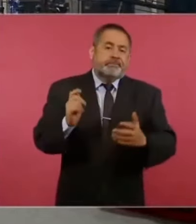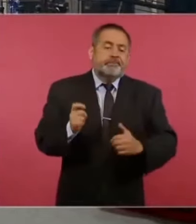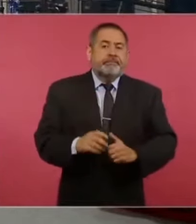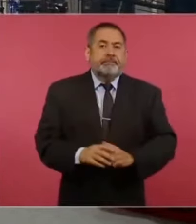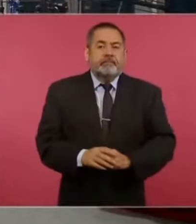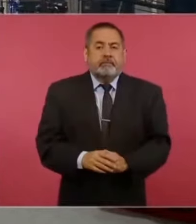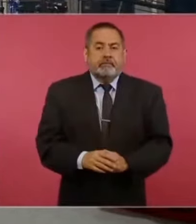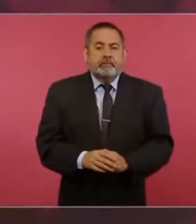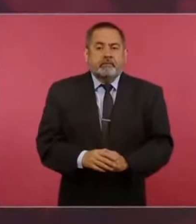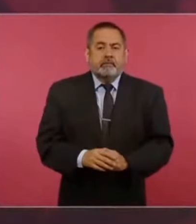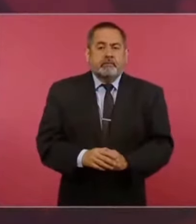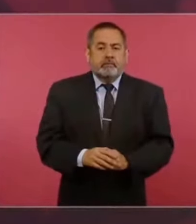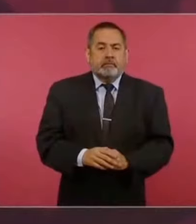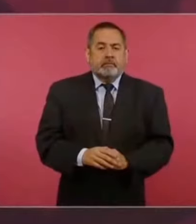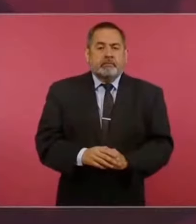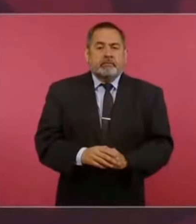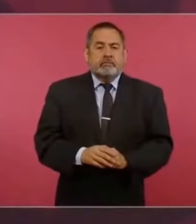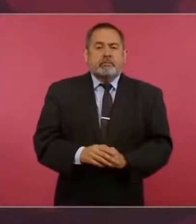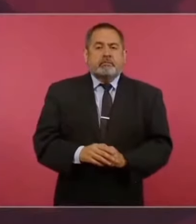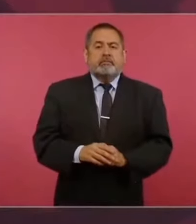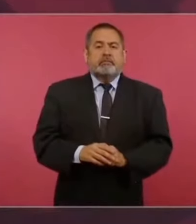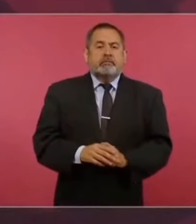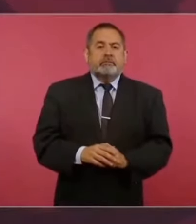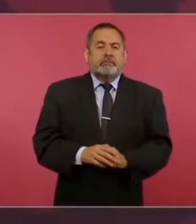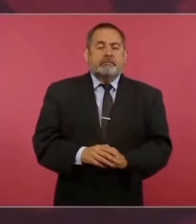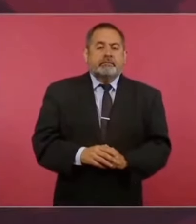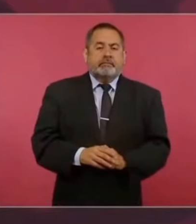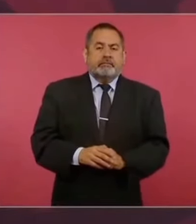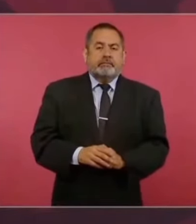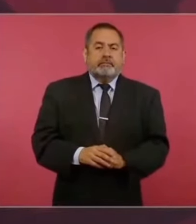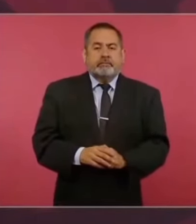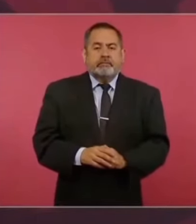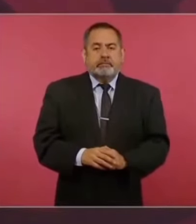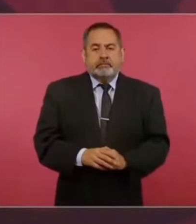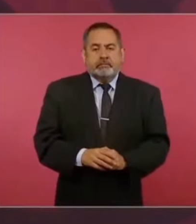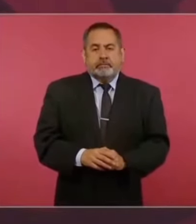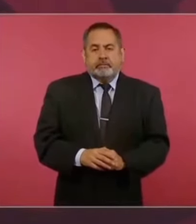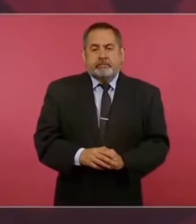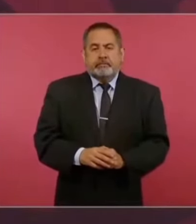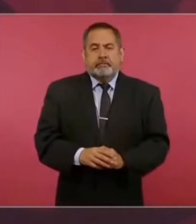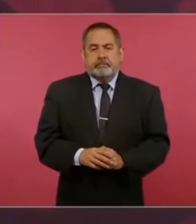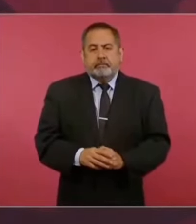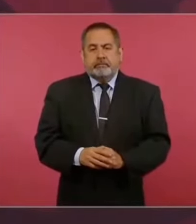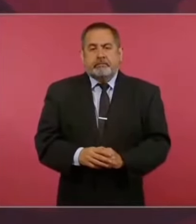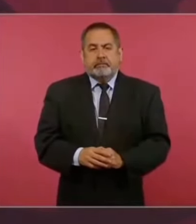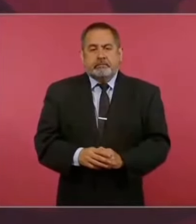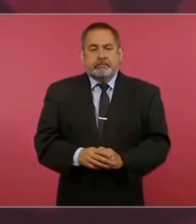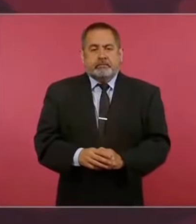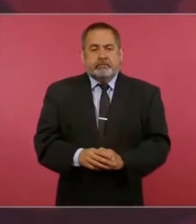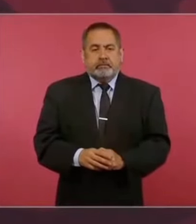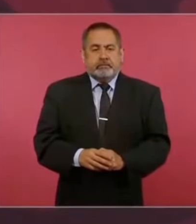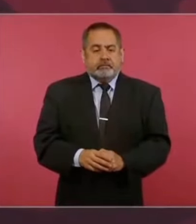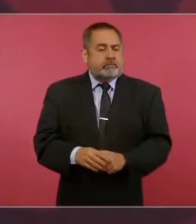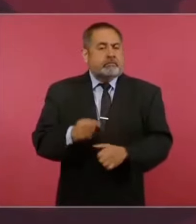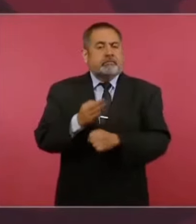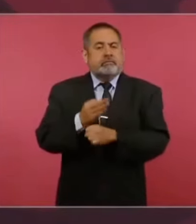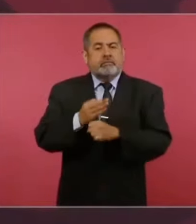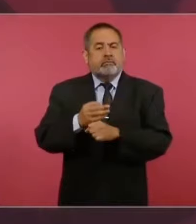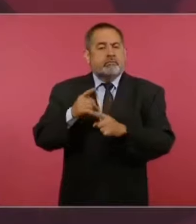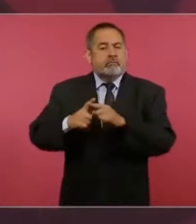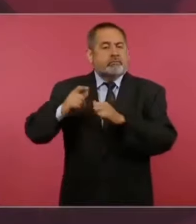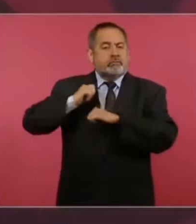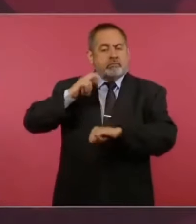esté a cargo de